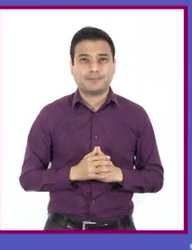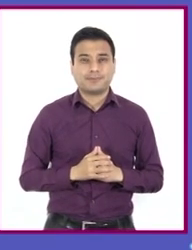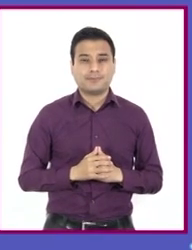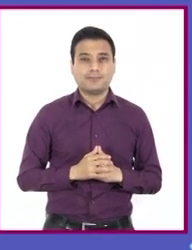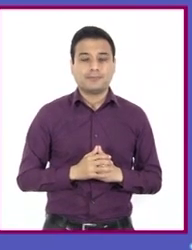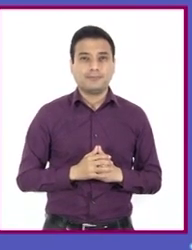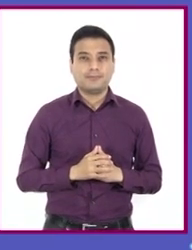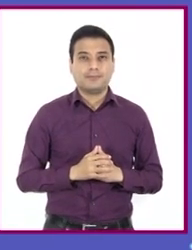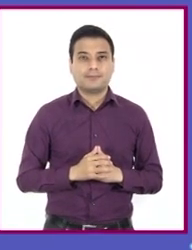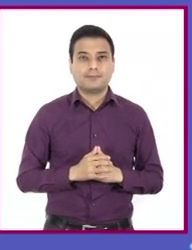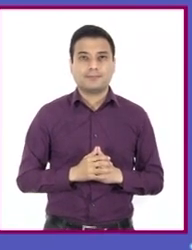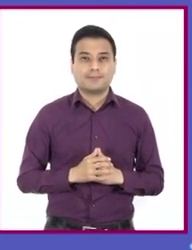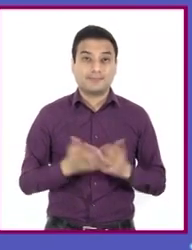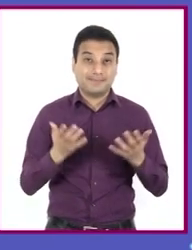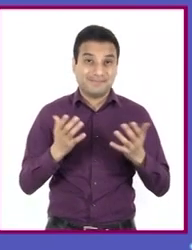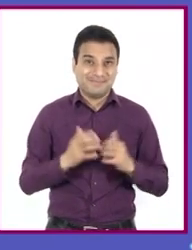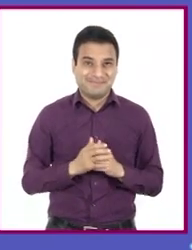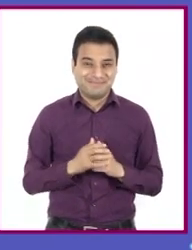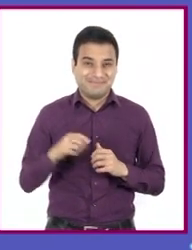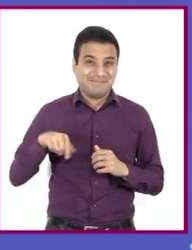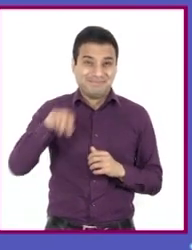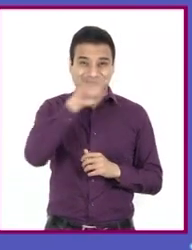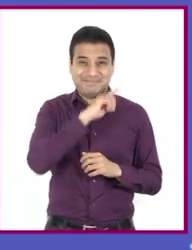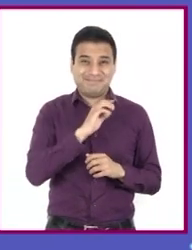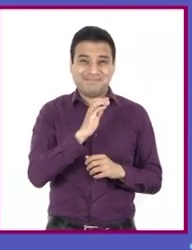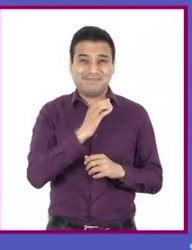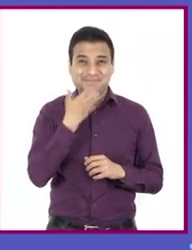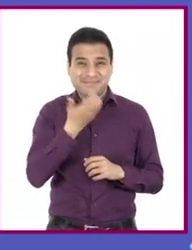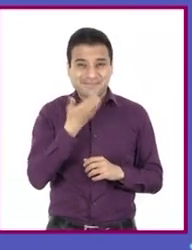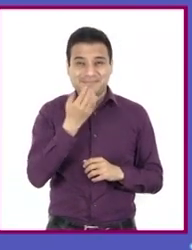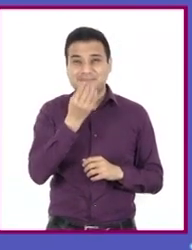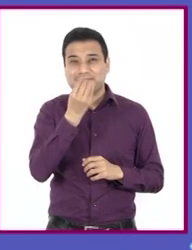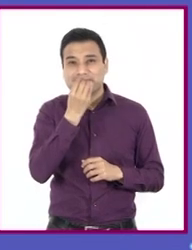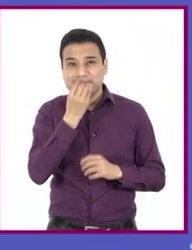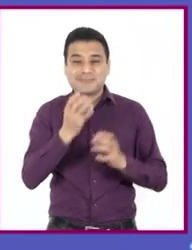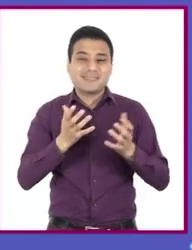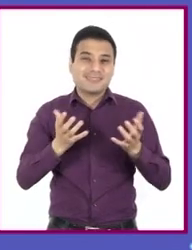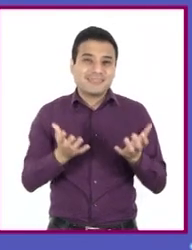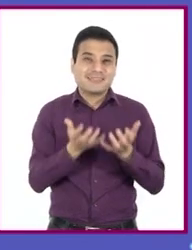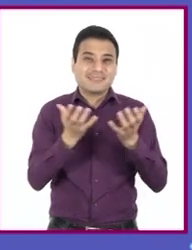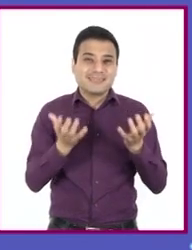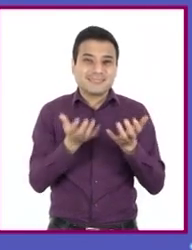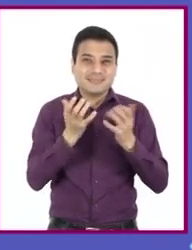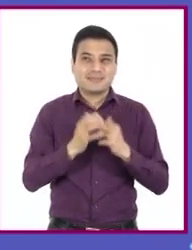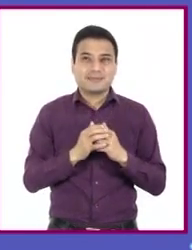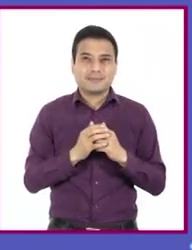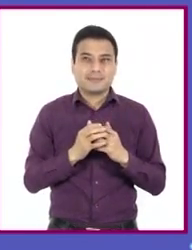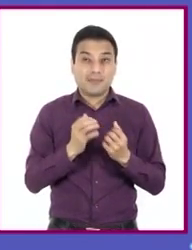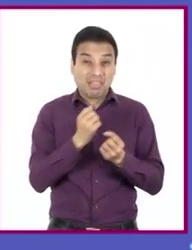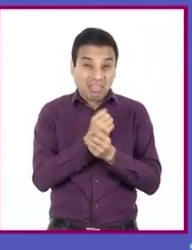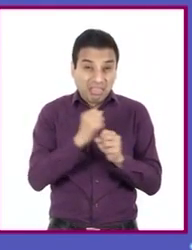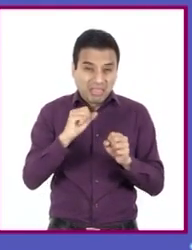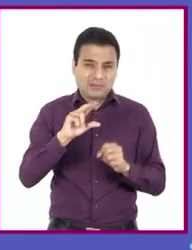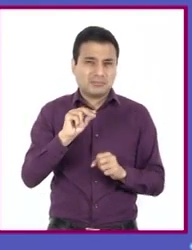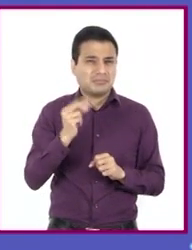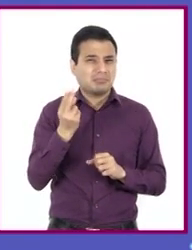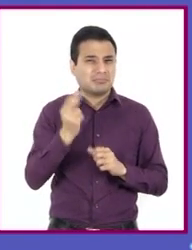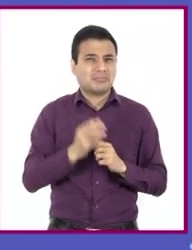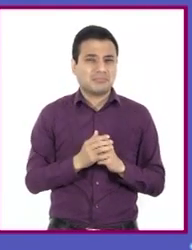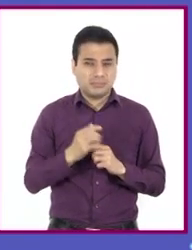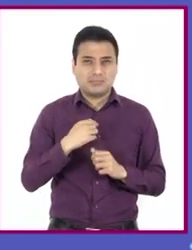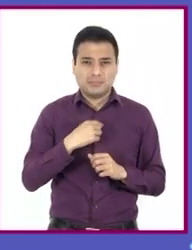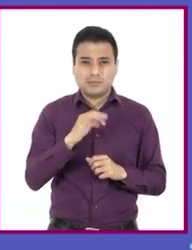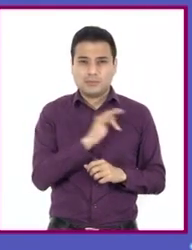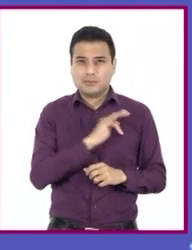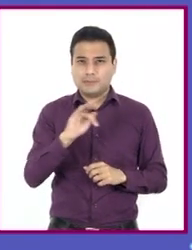Vieron que muchas veces empezamos dietas en las cuales trabajamos con muchas ensaladas. Las ensaladas no tienen que ser aburridas. Esas van a ser las grandes aliadas